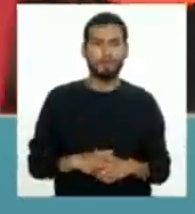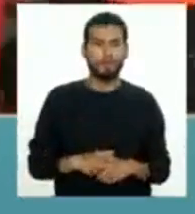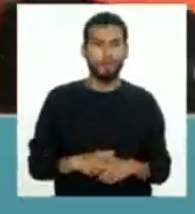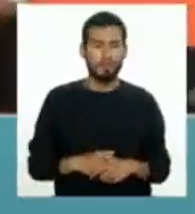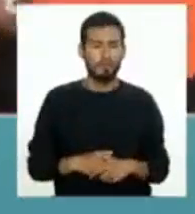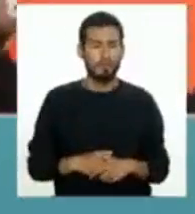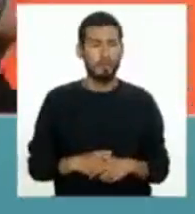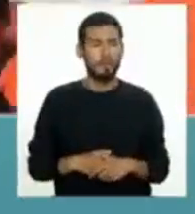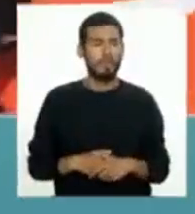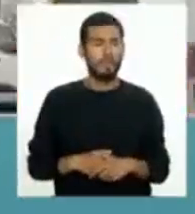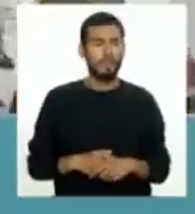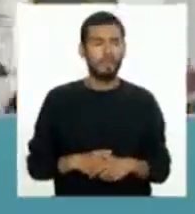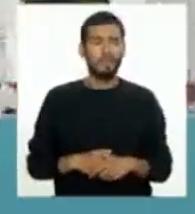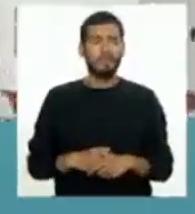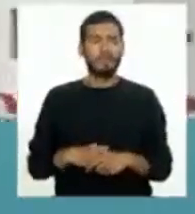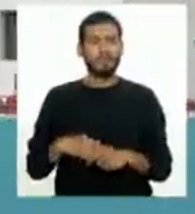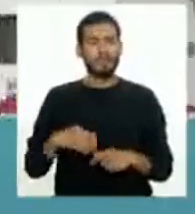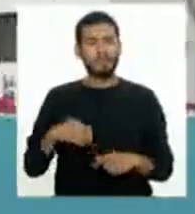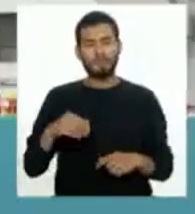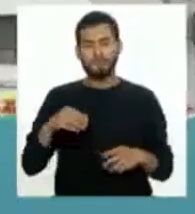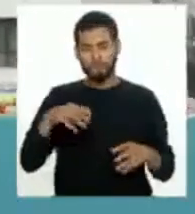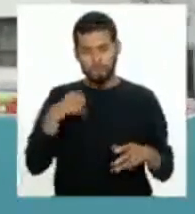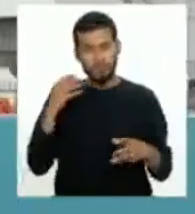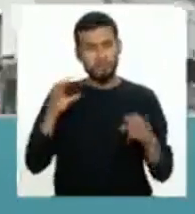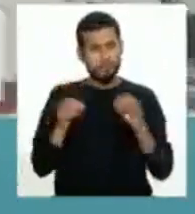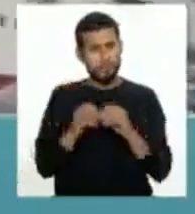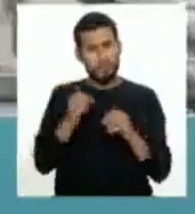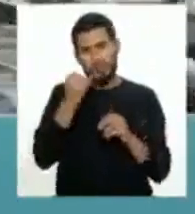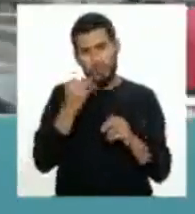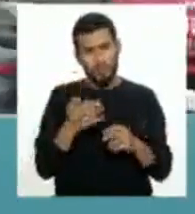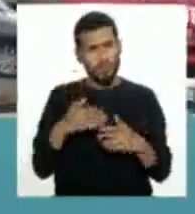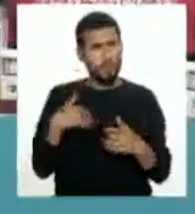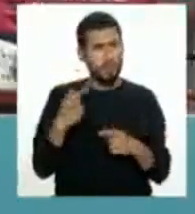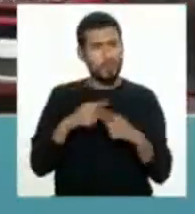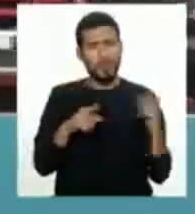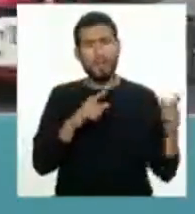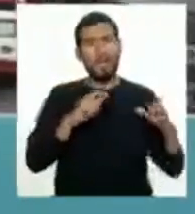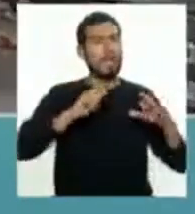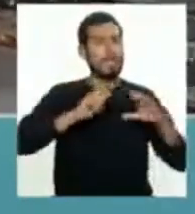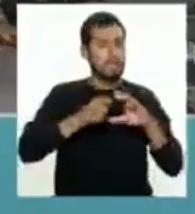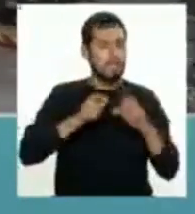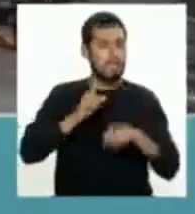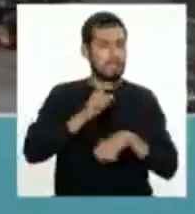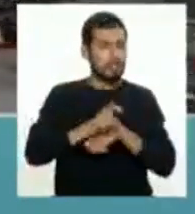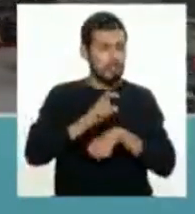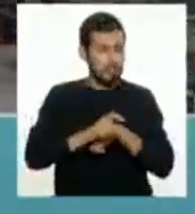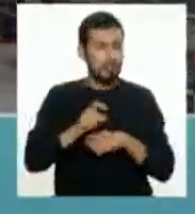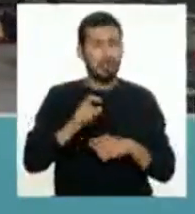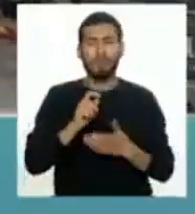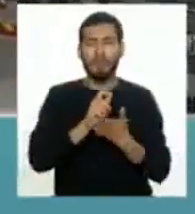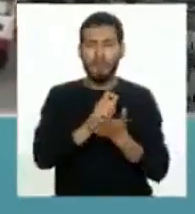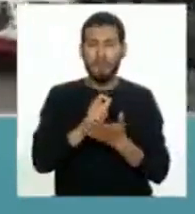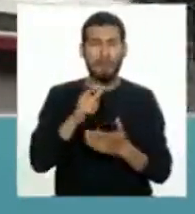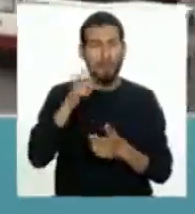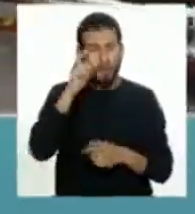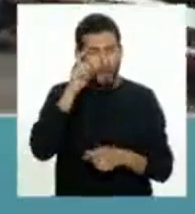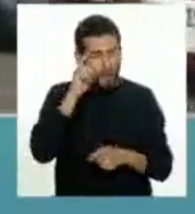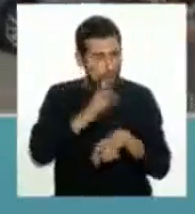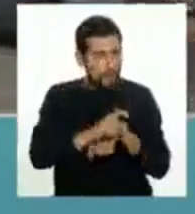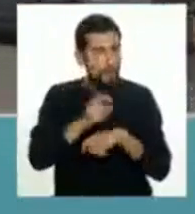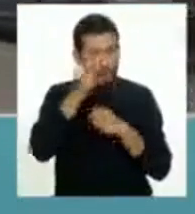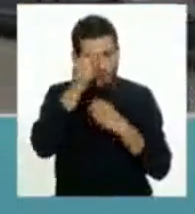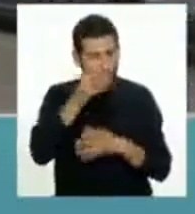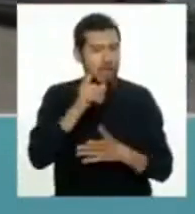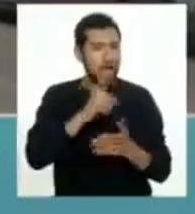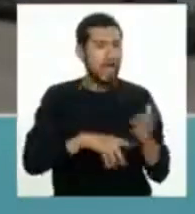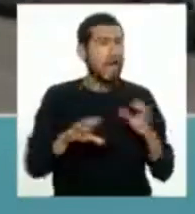implementen, digamos, algunos pueden hacer mediante talleres, de informar qué hacer en